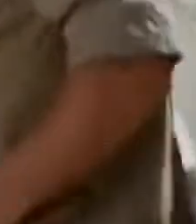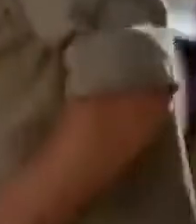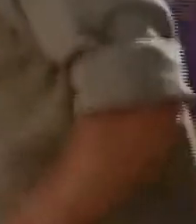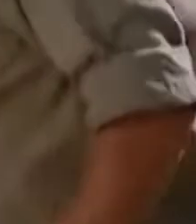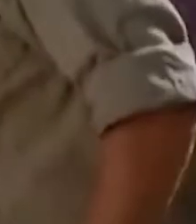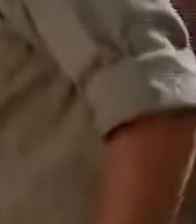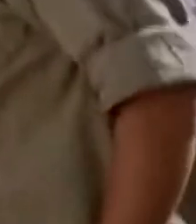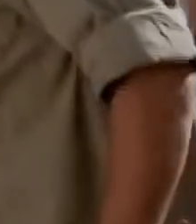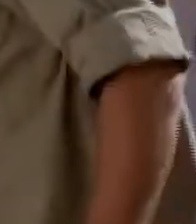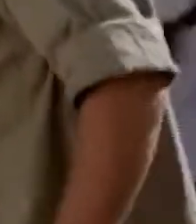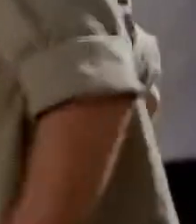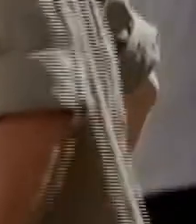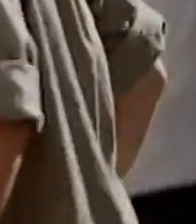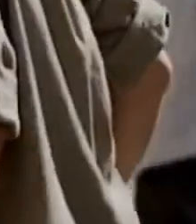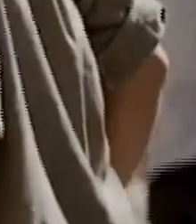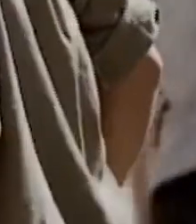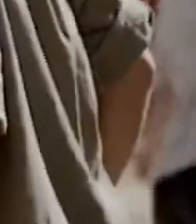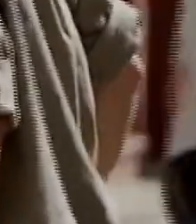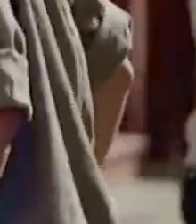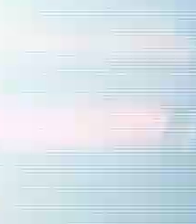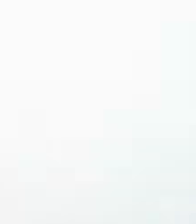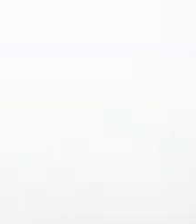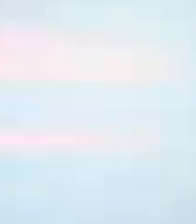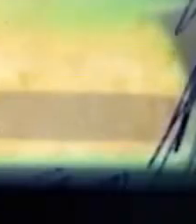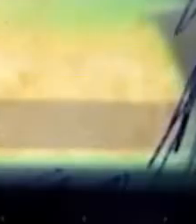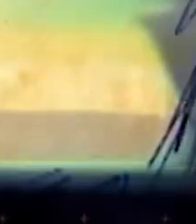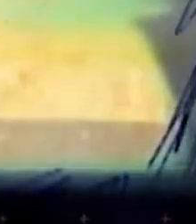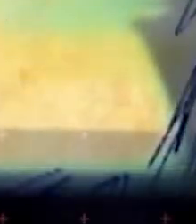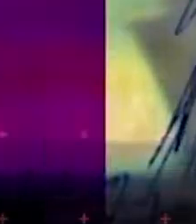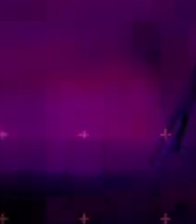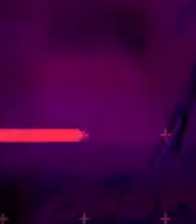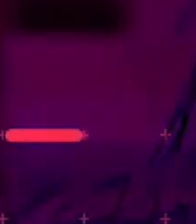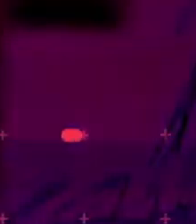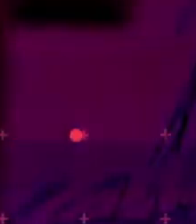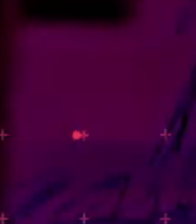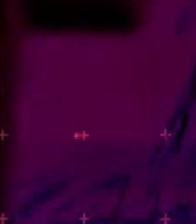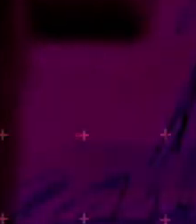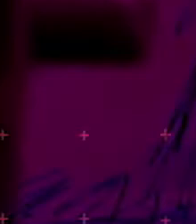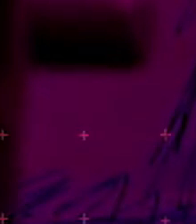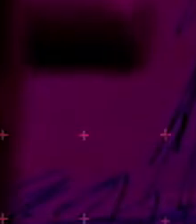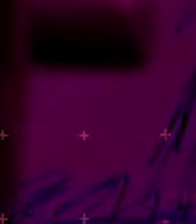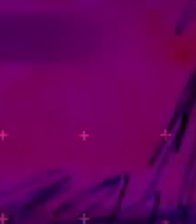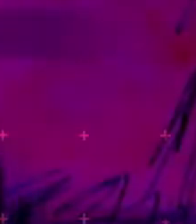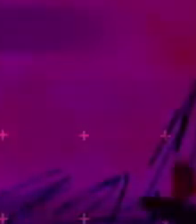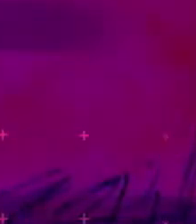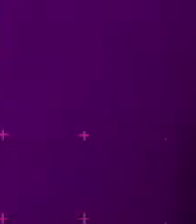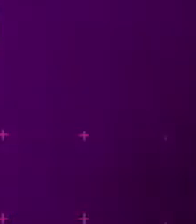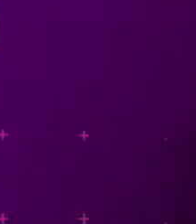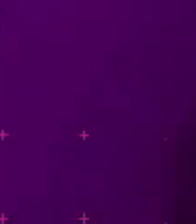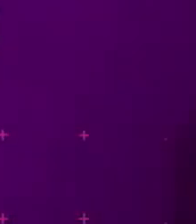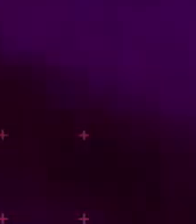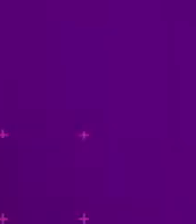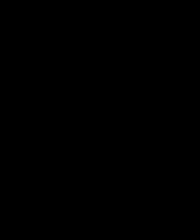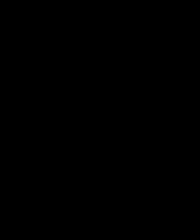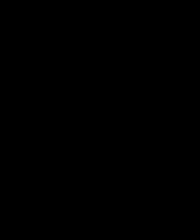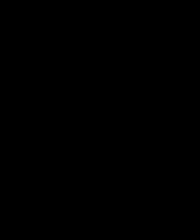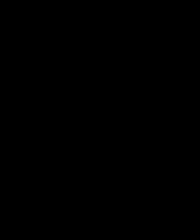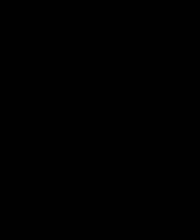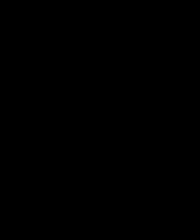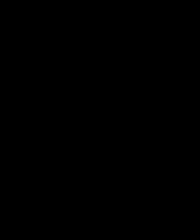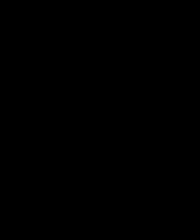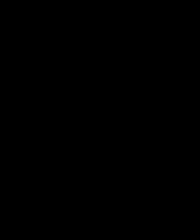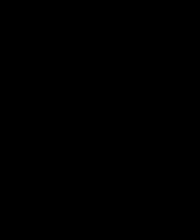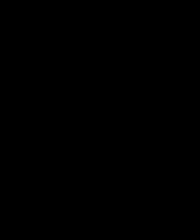cara Que se haga cargo Que Arismendi Arismendi no está acá Fábrica Stanley El viernes a las 10 de la noche Aquí en